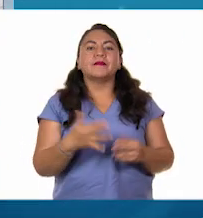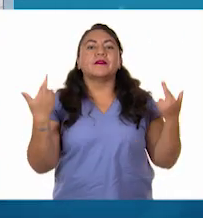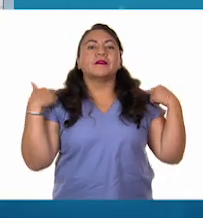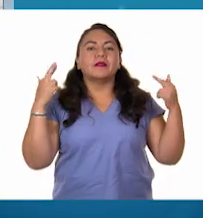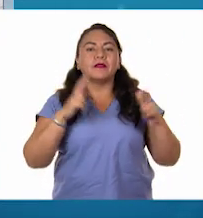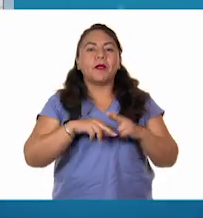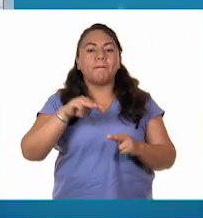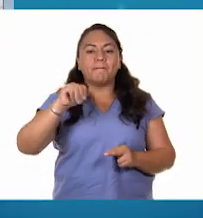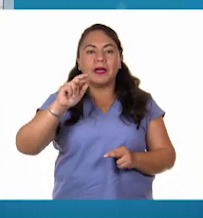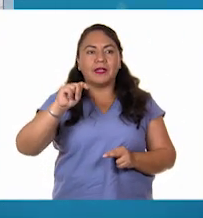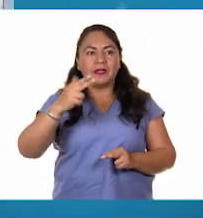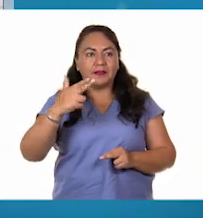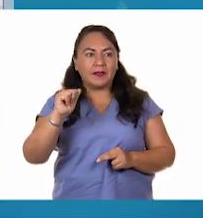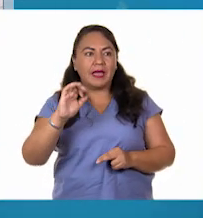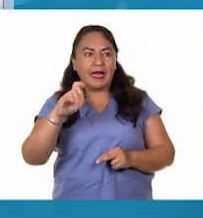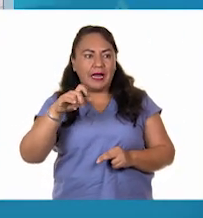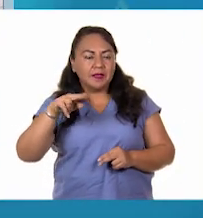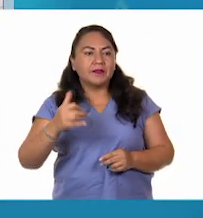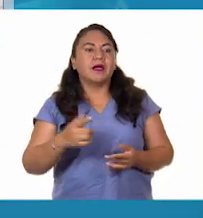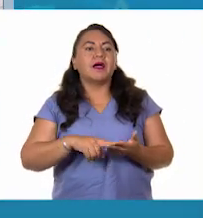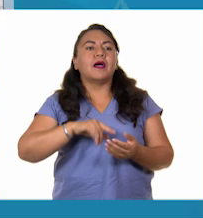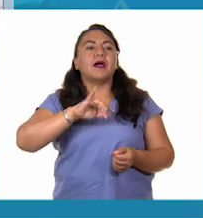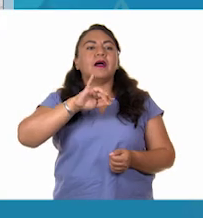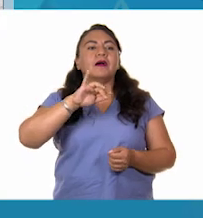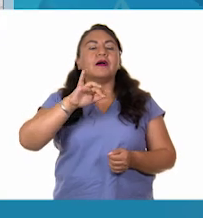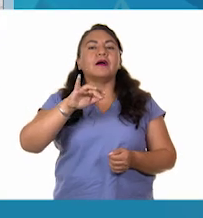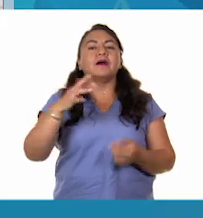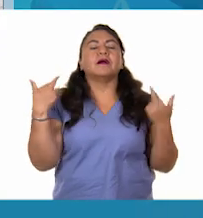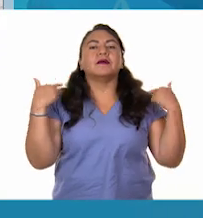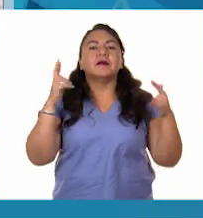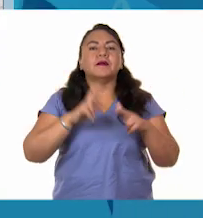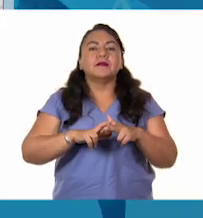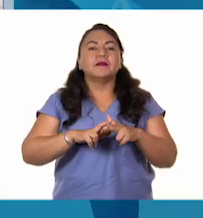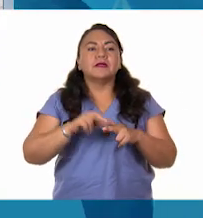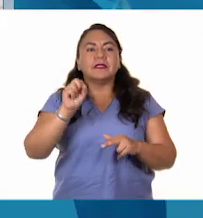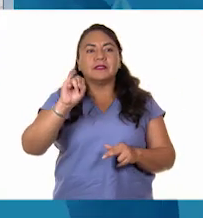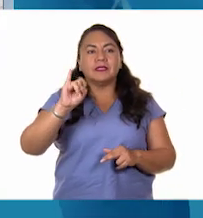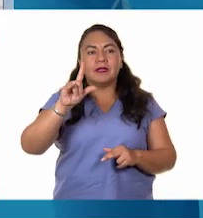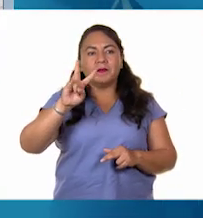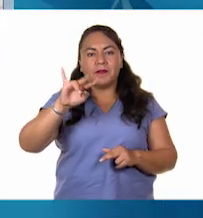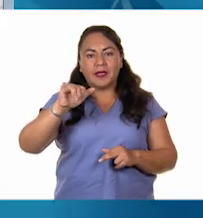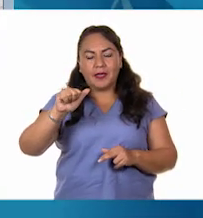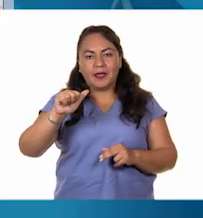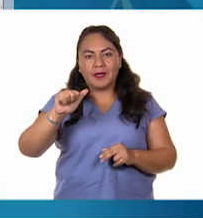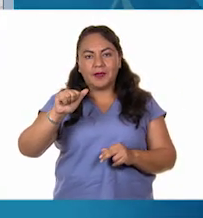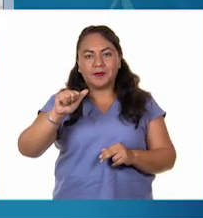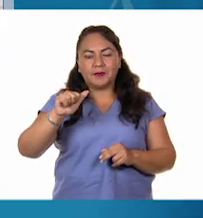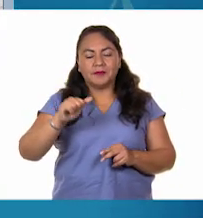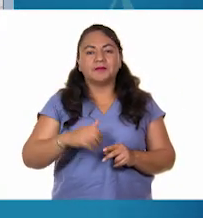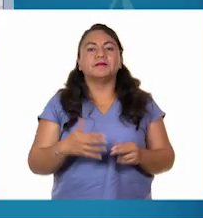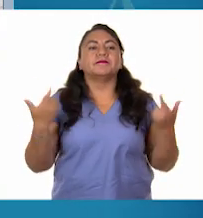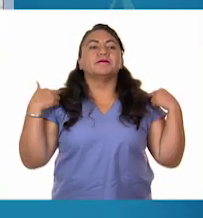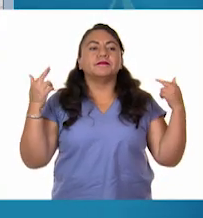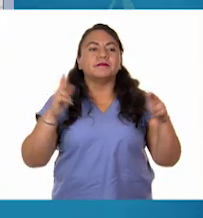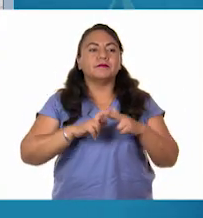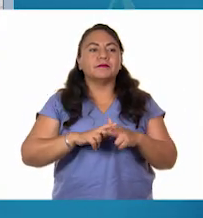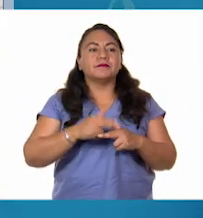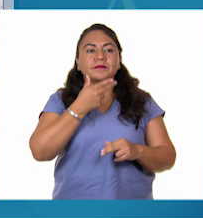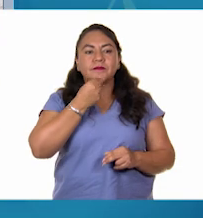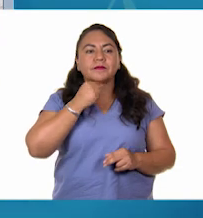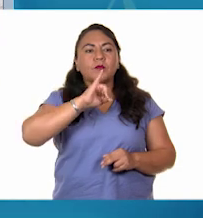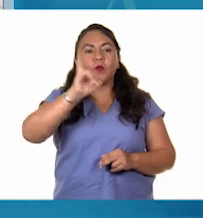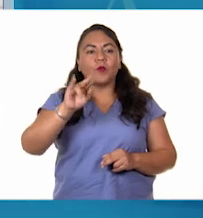profesora Martelena Juárez Flores, a la profesora Silvia Leiva Bonilla, al profesor